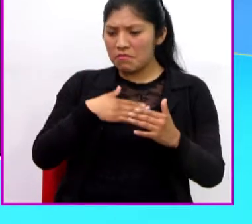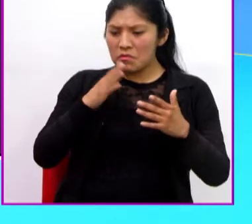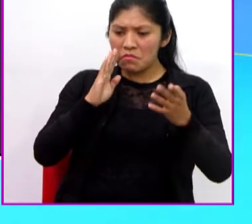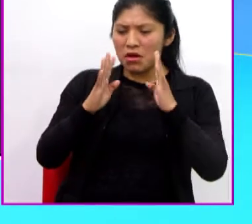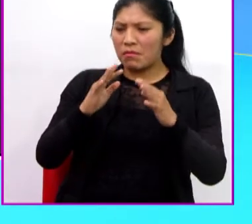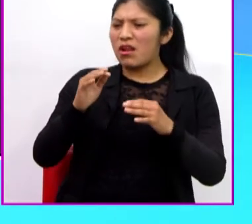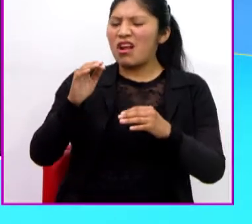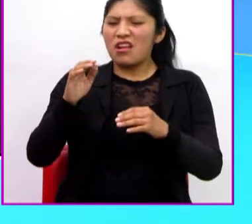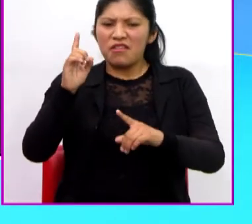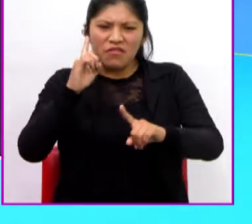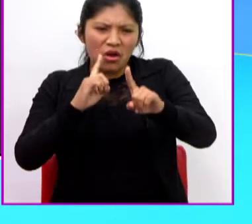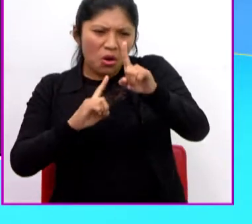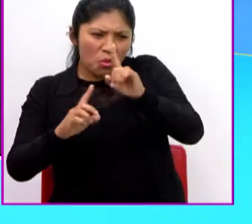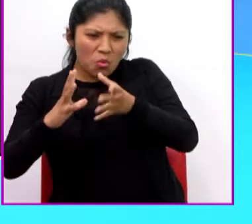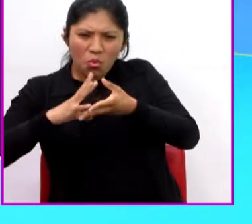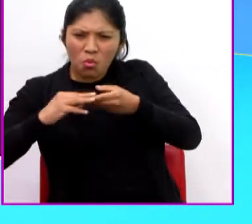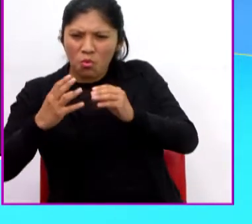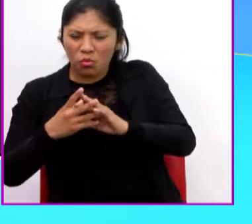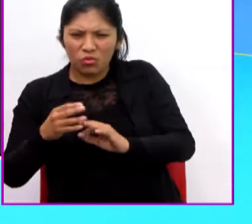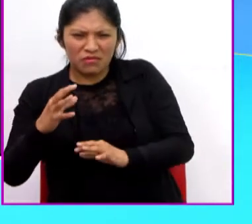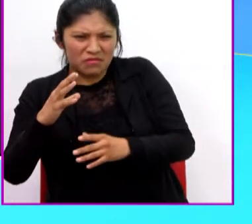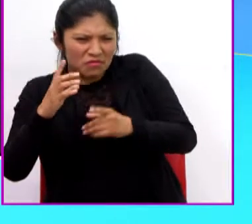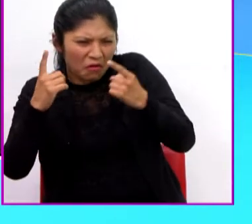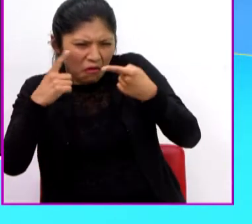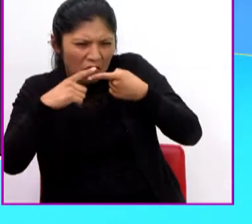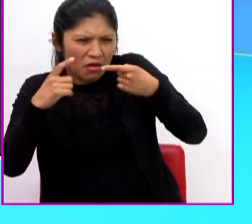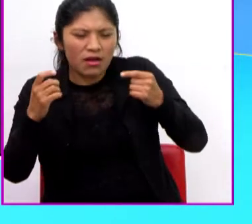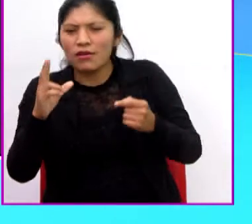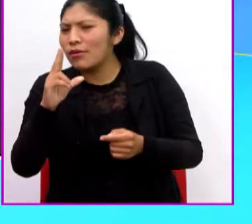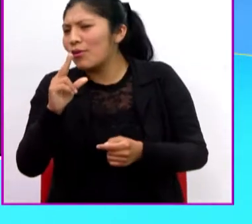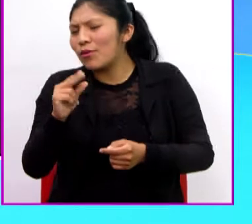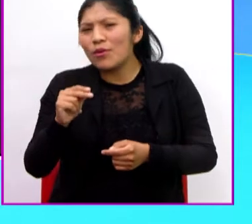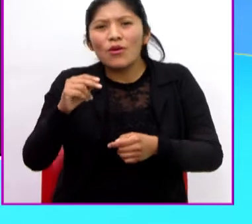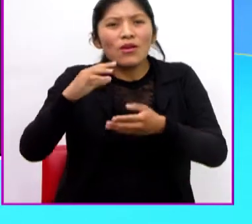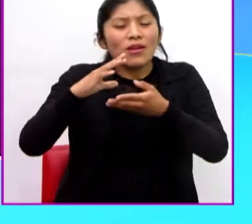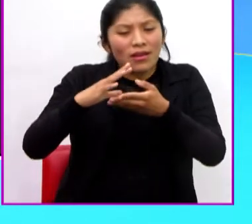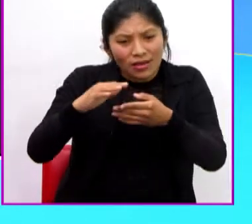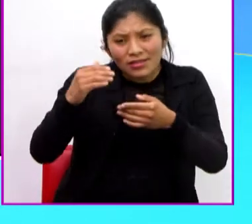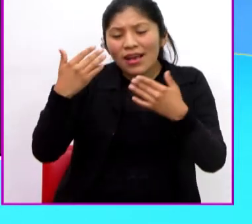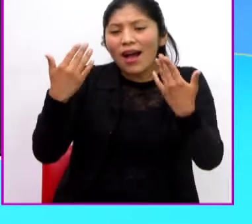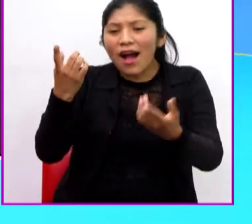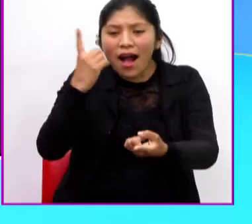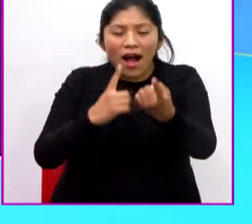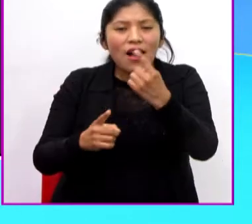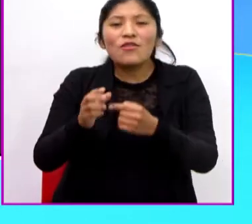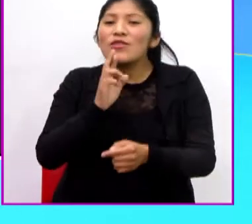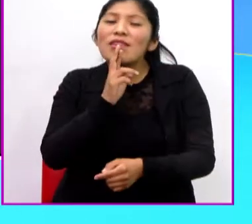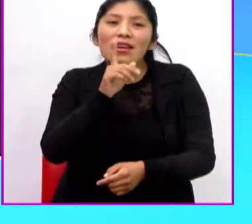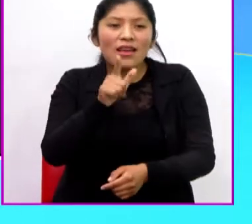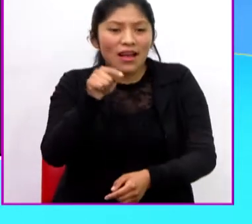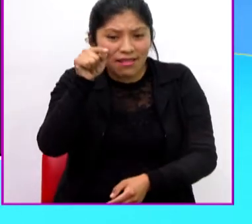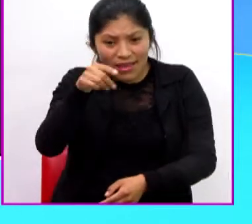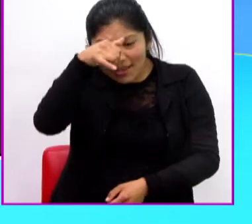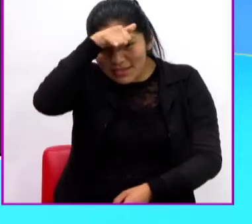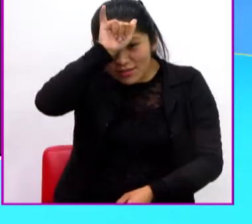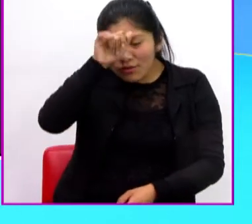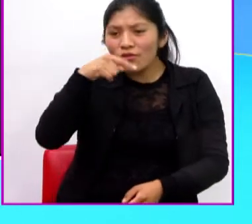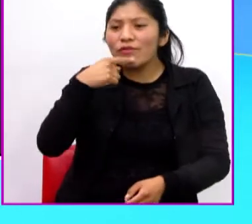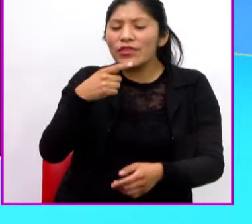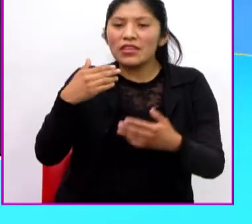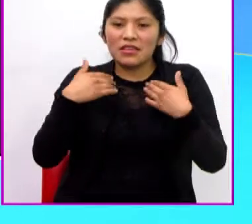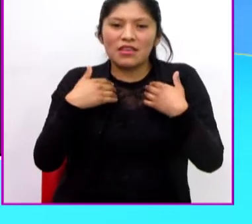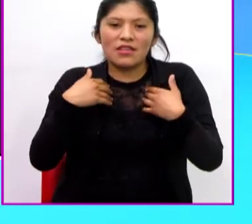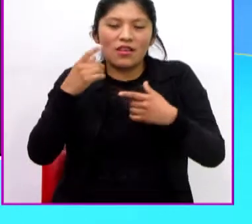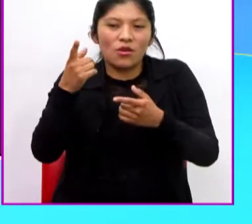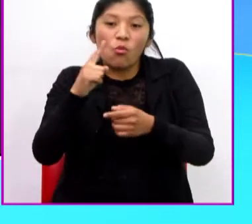monstruo de algún cuento. No, es una leyenda viva. De ese toro hasta se dice que tiene un pacto con